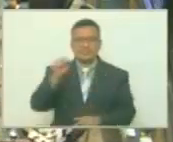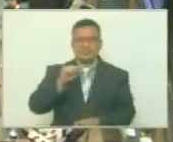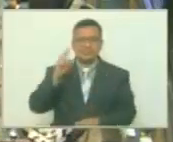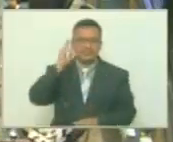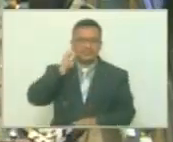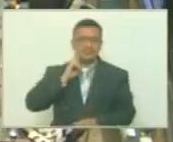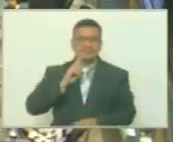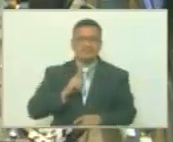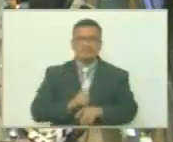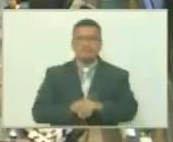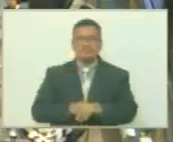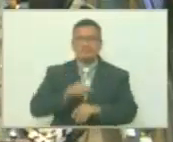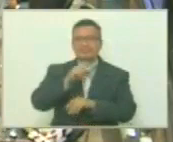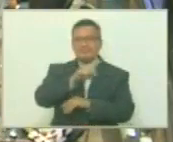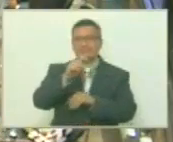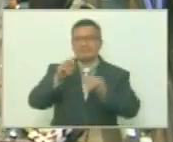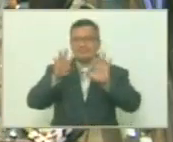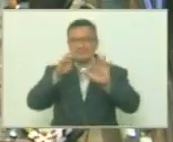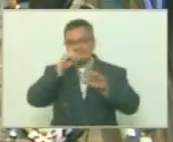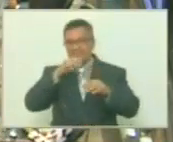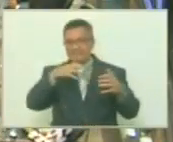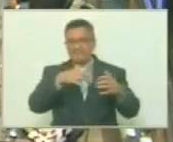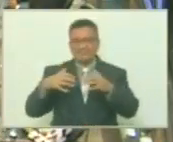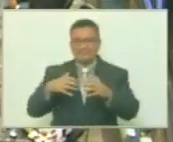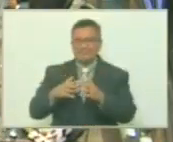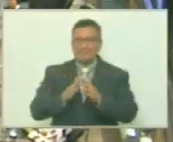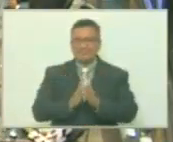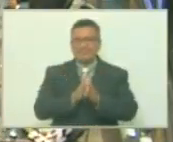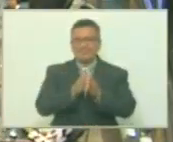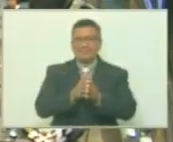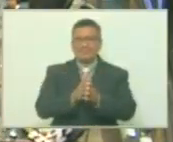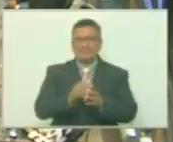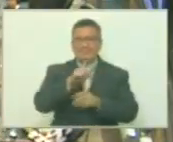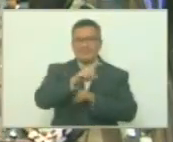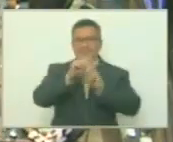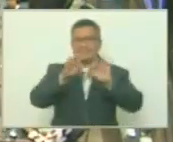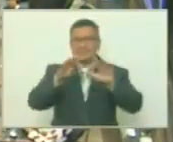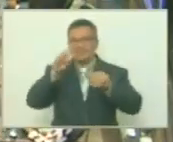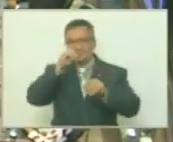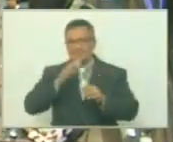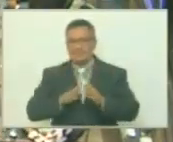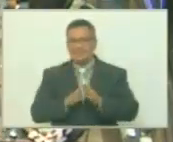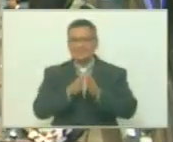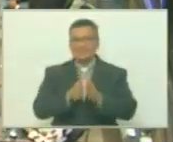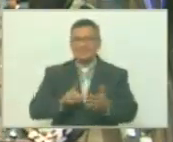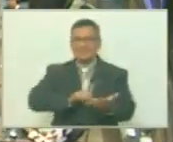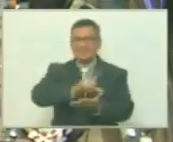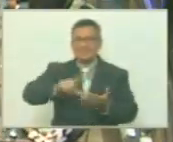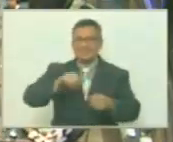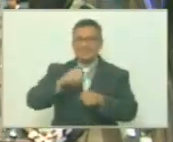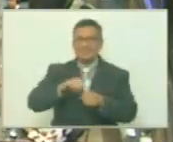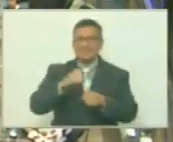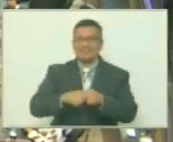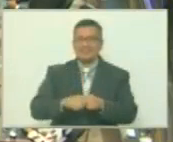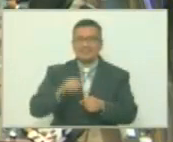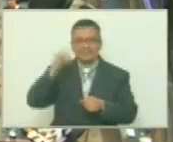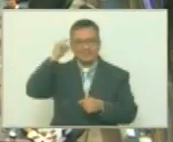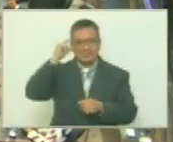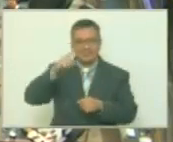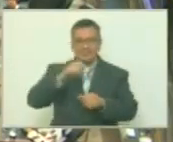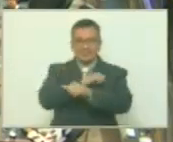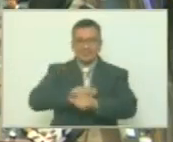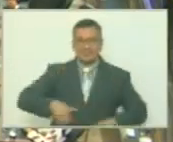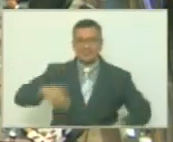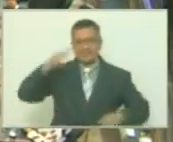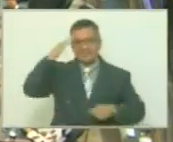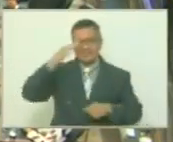119 años de la batalla naval del lago de Maracaibo y día de la armada